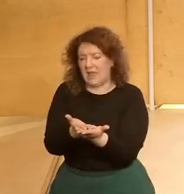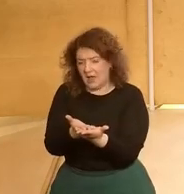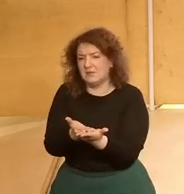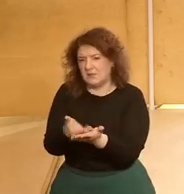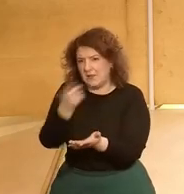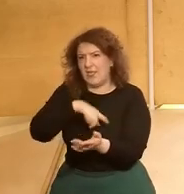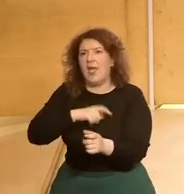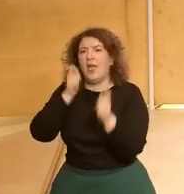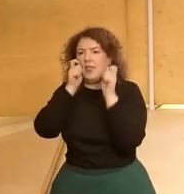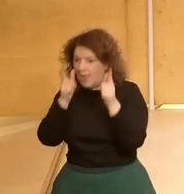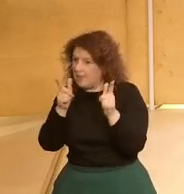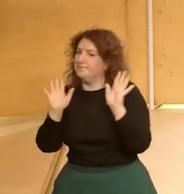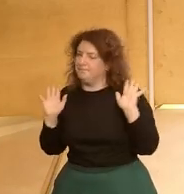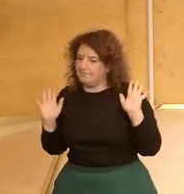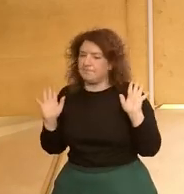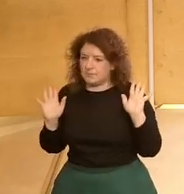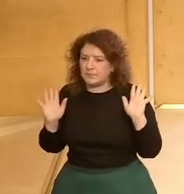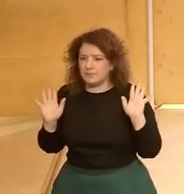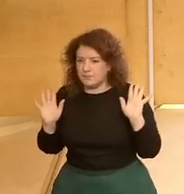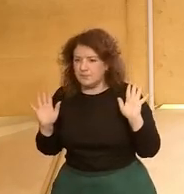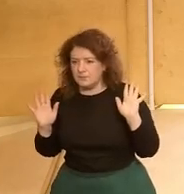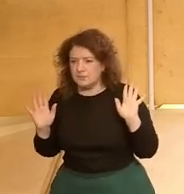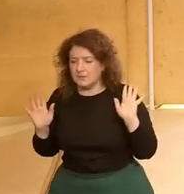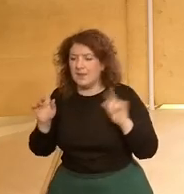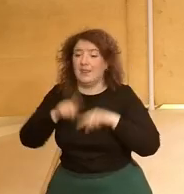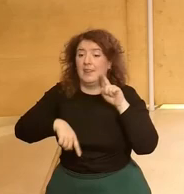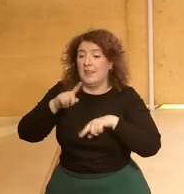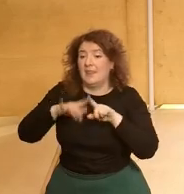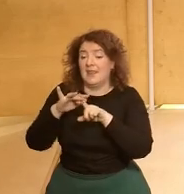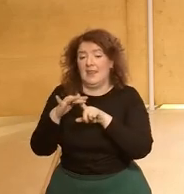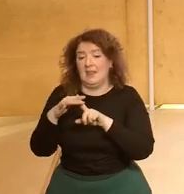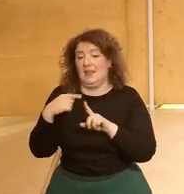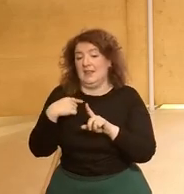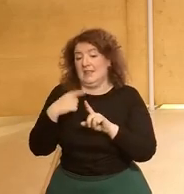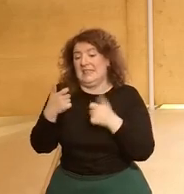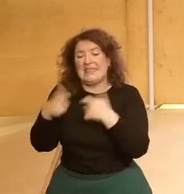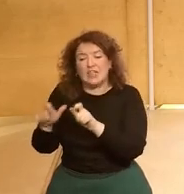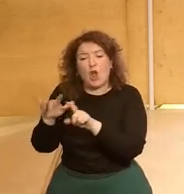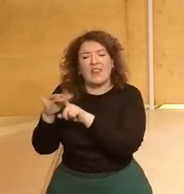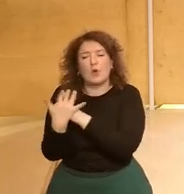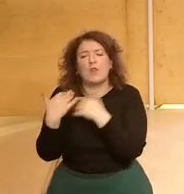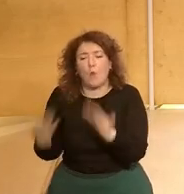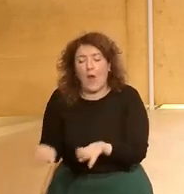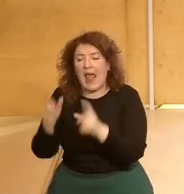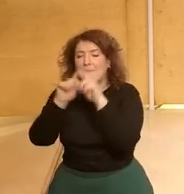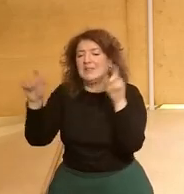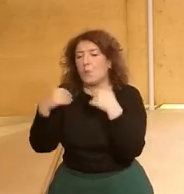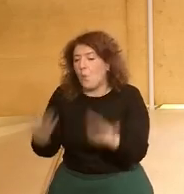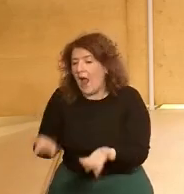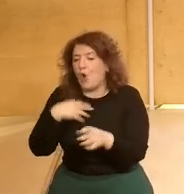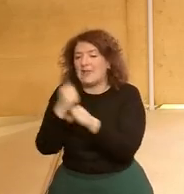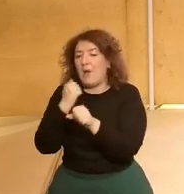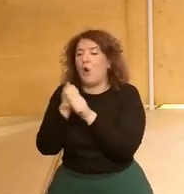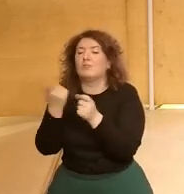que ser consciente de que hay que dependerá de las circunstancias de un determinado sector de una determinada empresa de un determinado